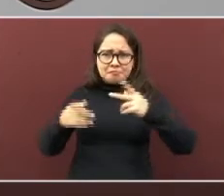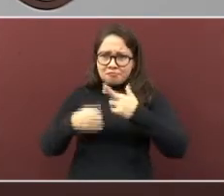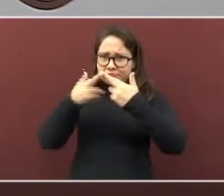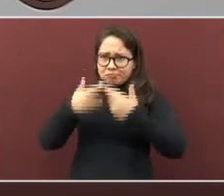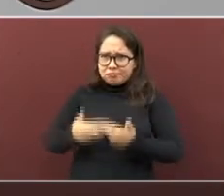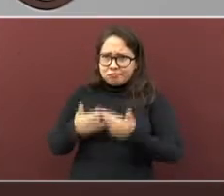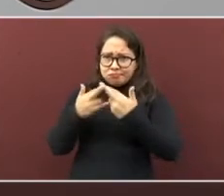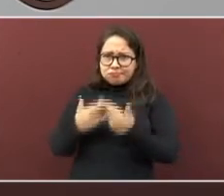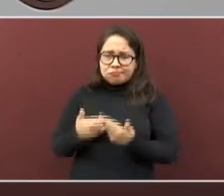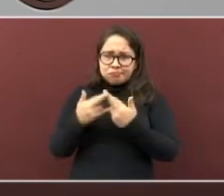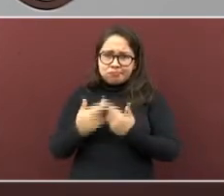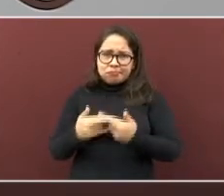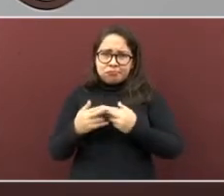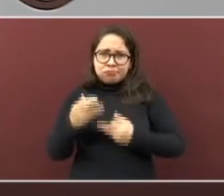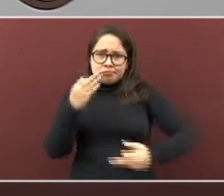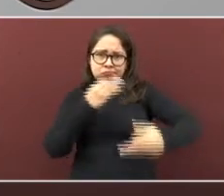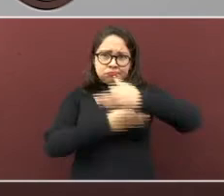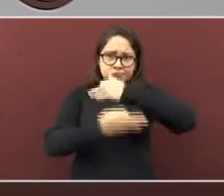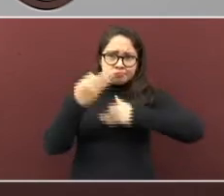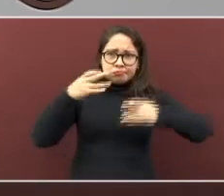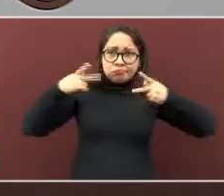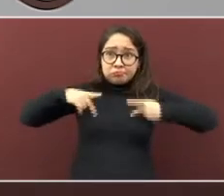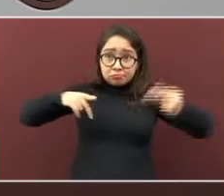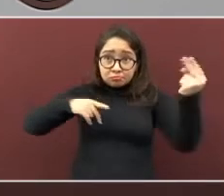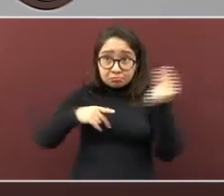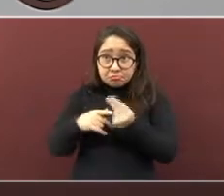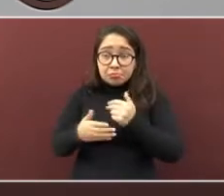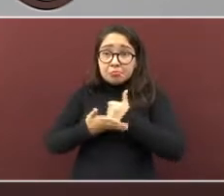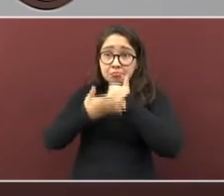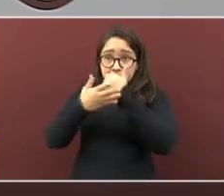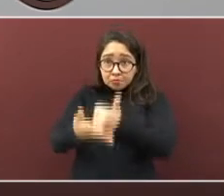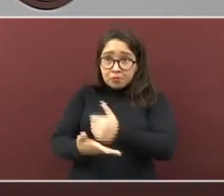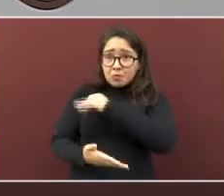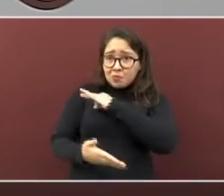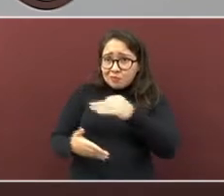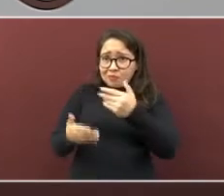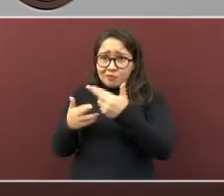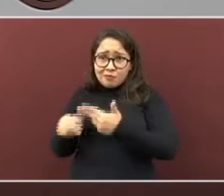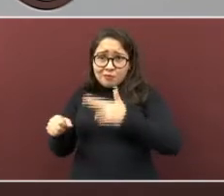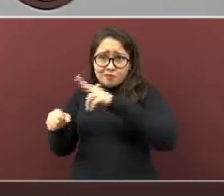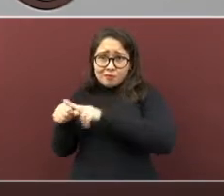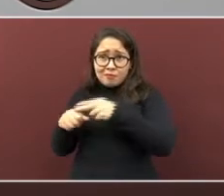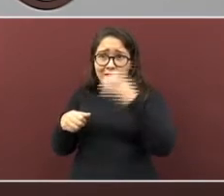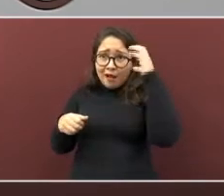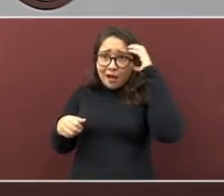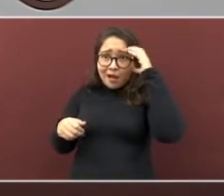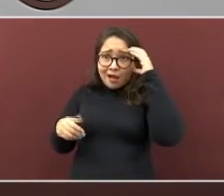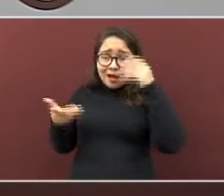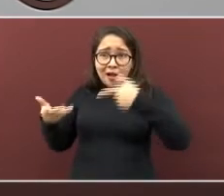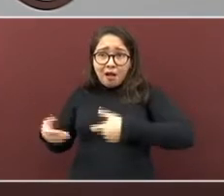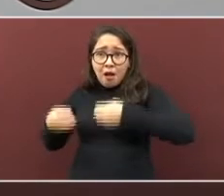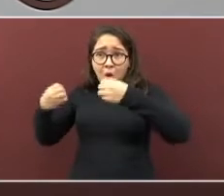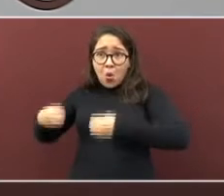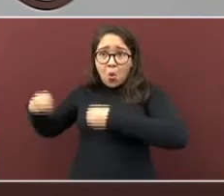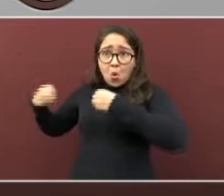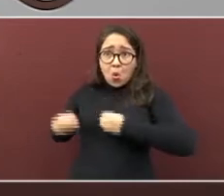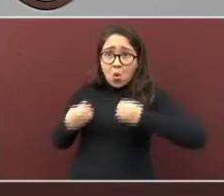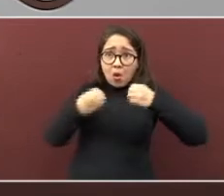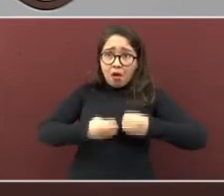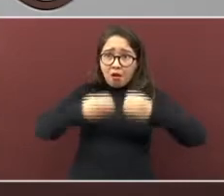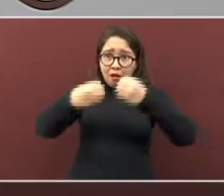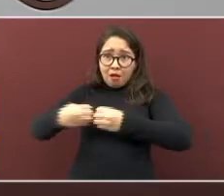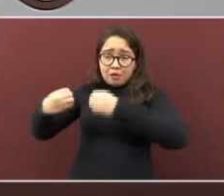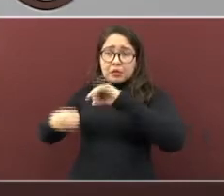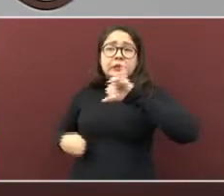a toda la población que lo requiera. Si hay incremento en la ocupación hospitalaria, que eso es